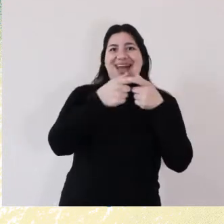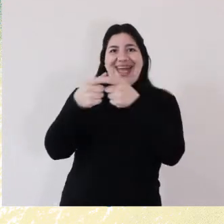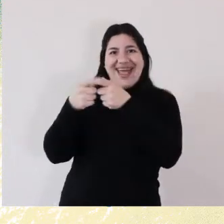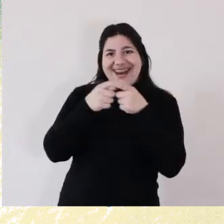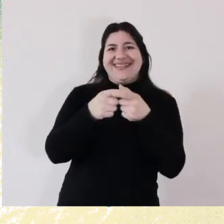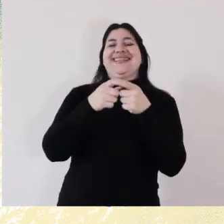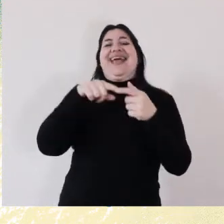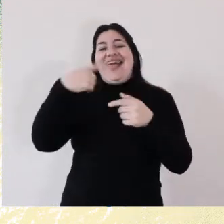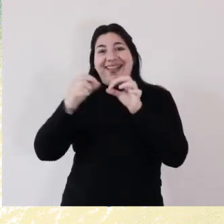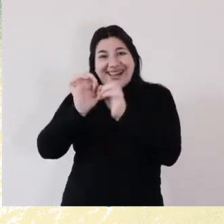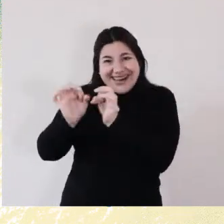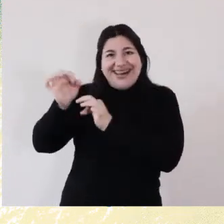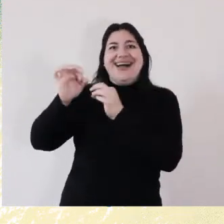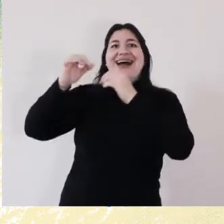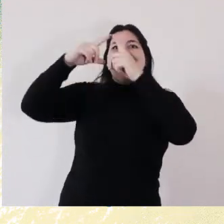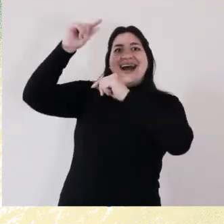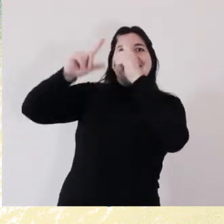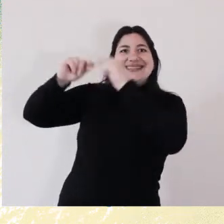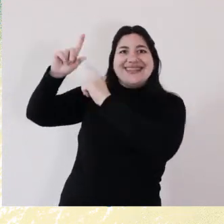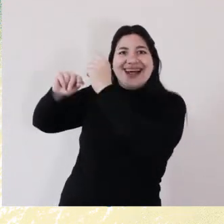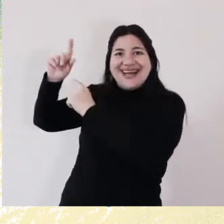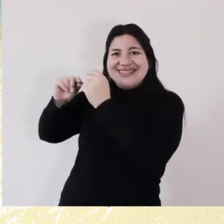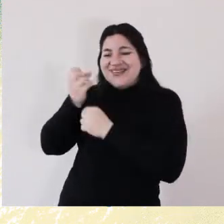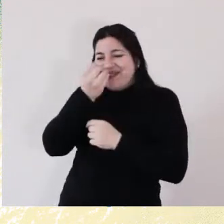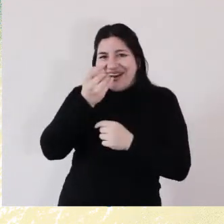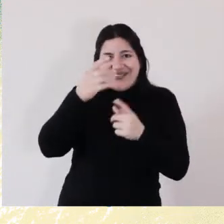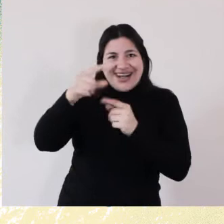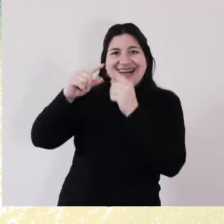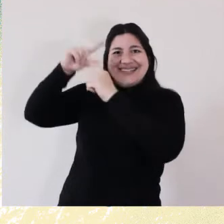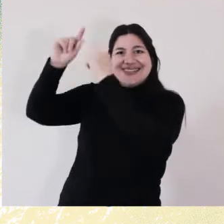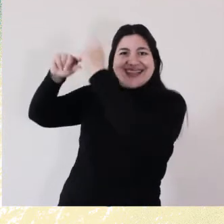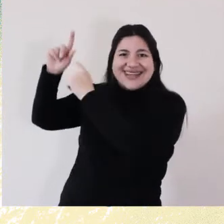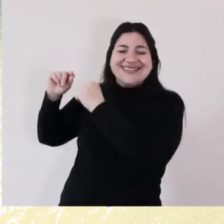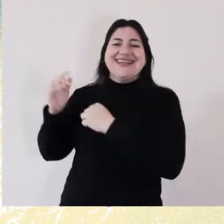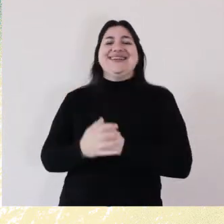piedritas son retazos de luna y los pétalos son estrellas.